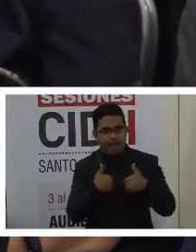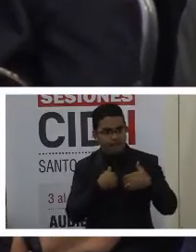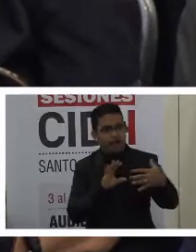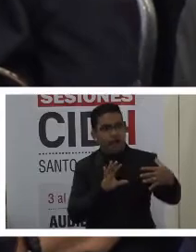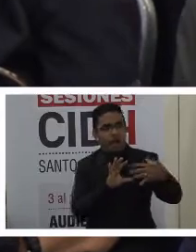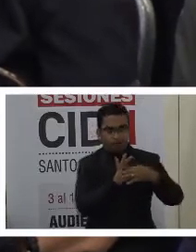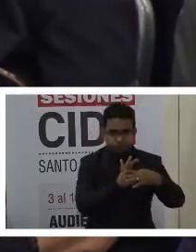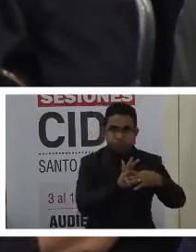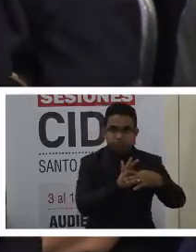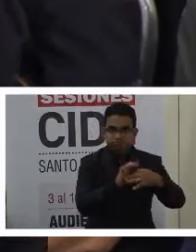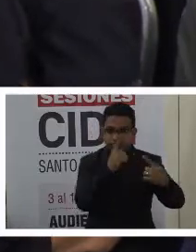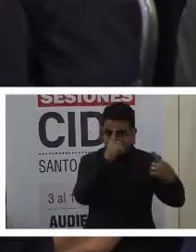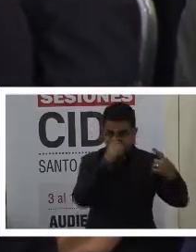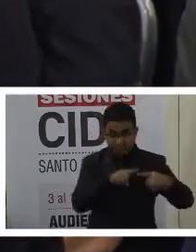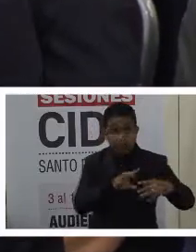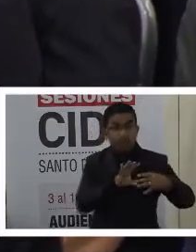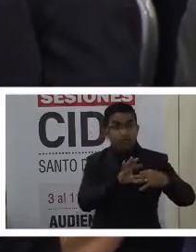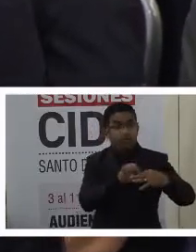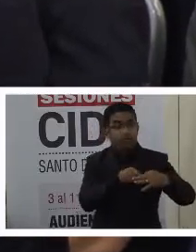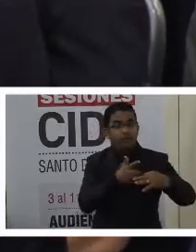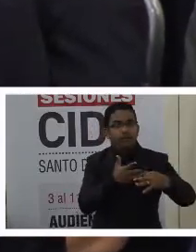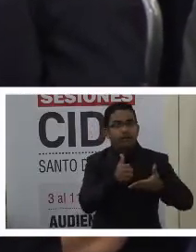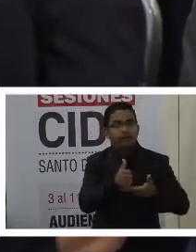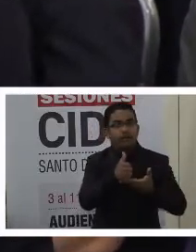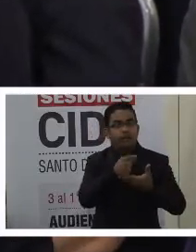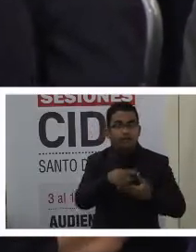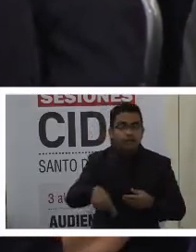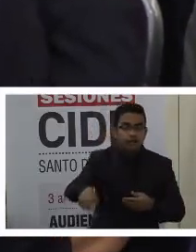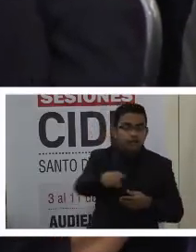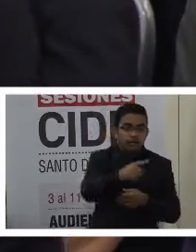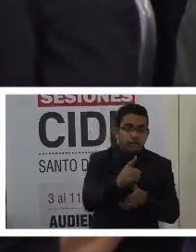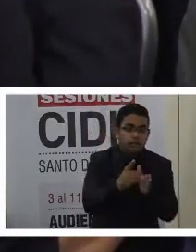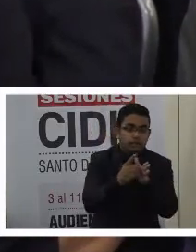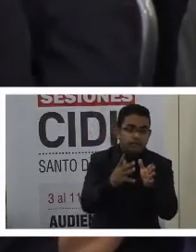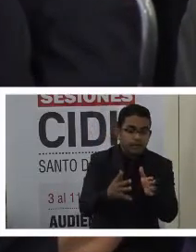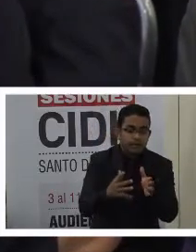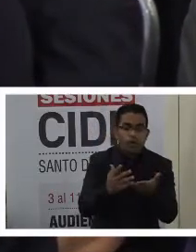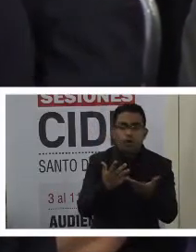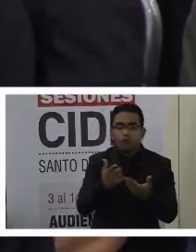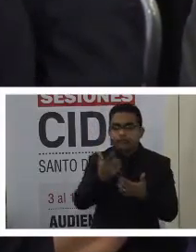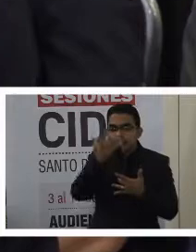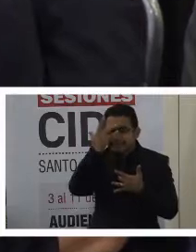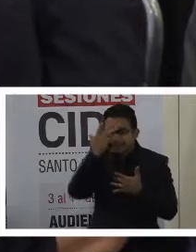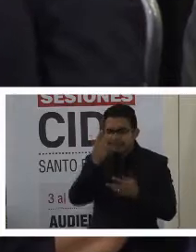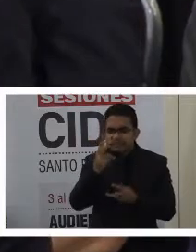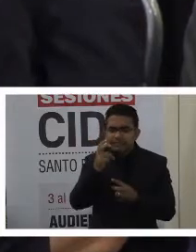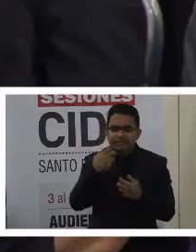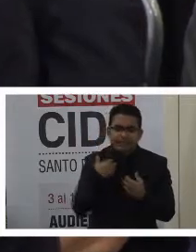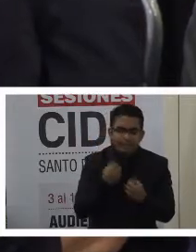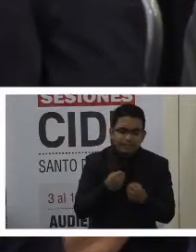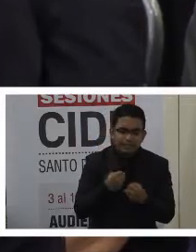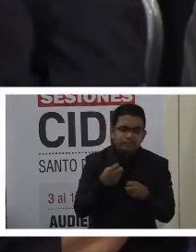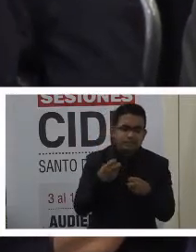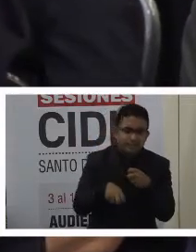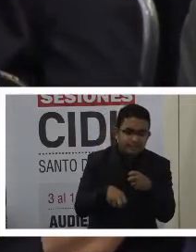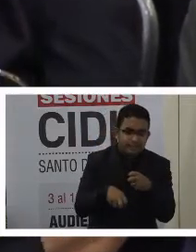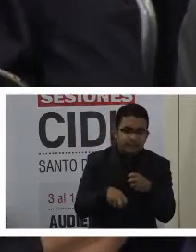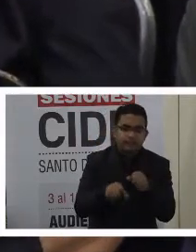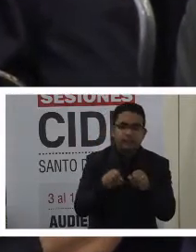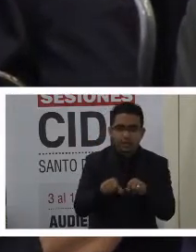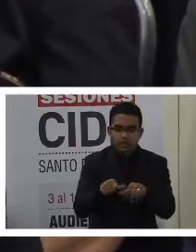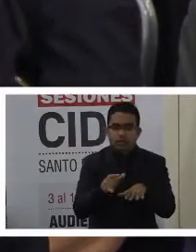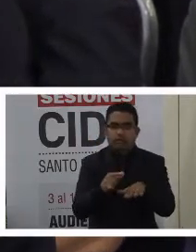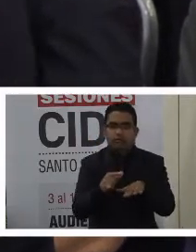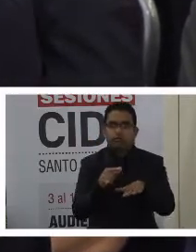que personas con discapacidad, que personas con complicaciones de salud puedan ser también atendidas fuera